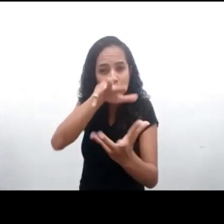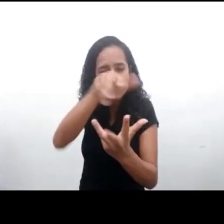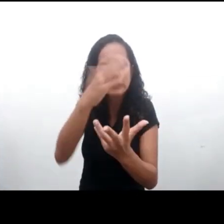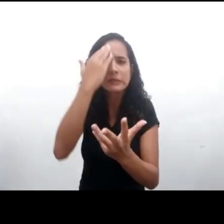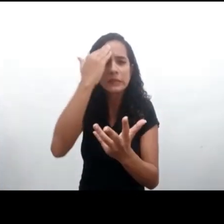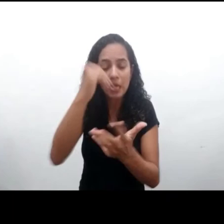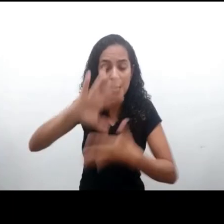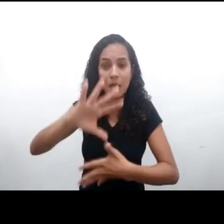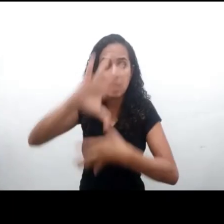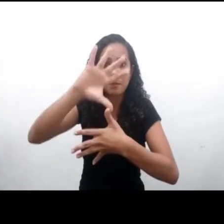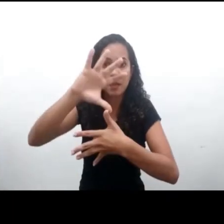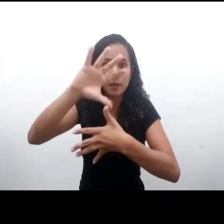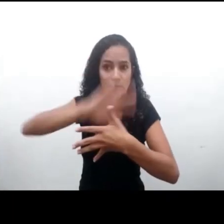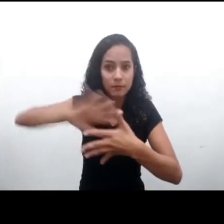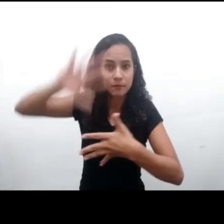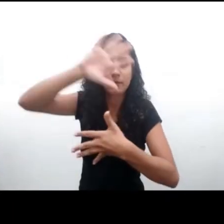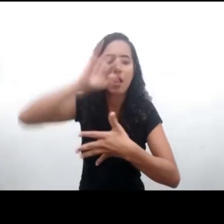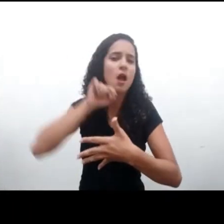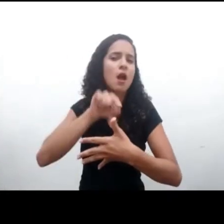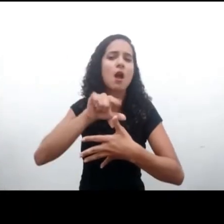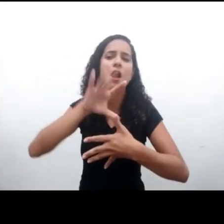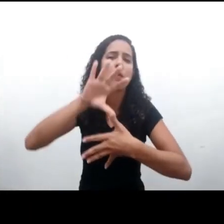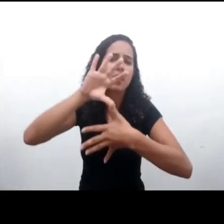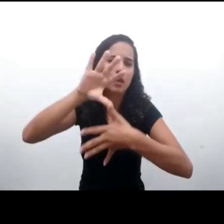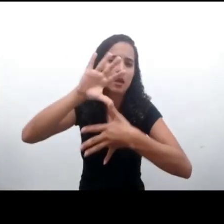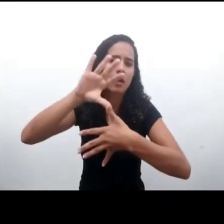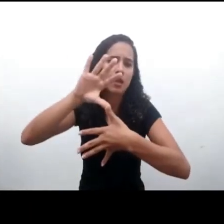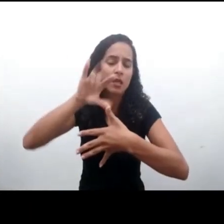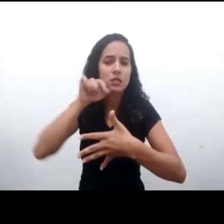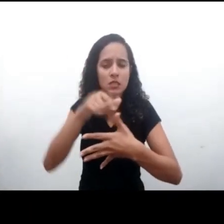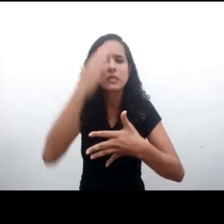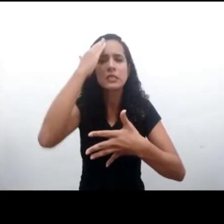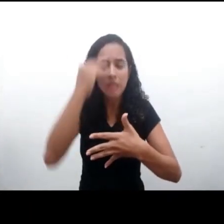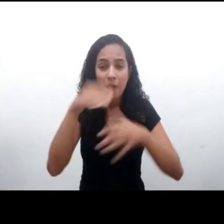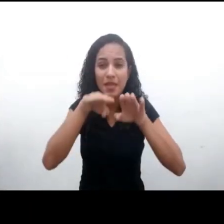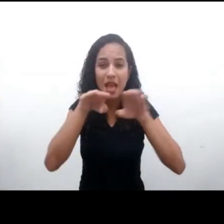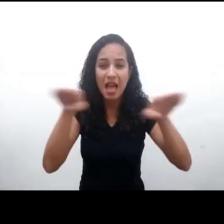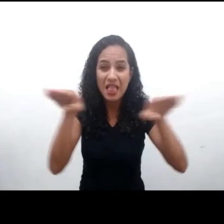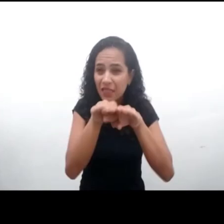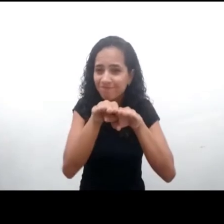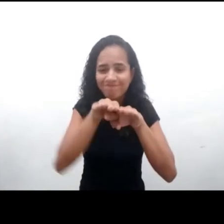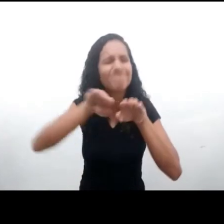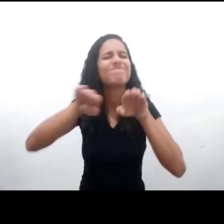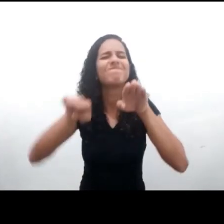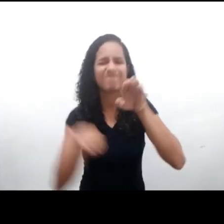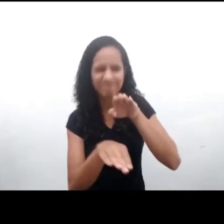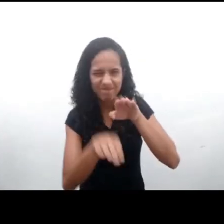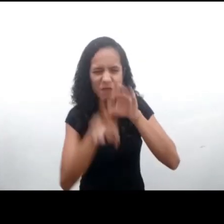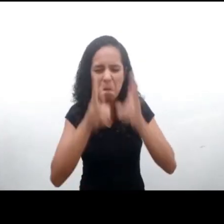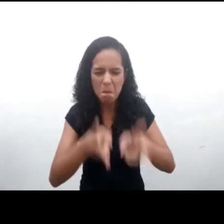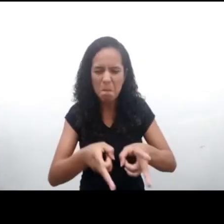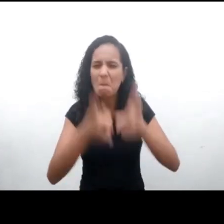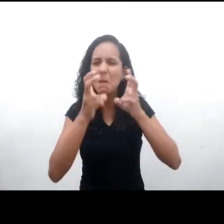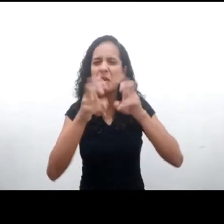por la desigualdad y en donde la evidencia que tenemos hasta el momento desde que se ha declarado la